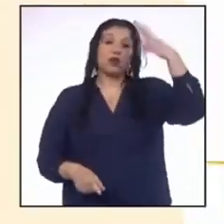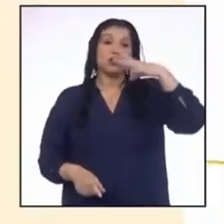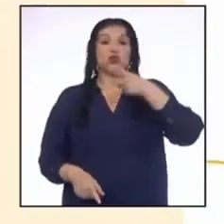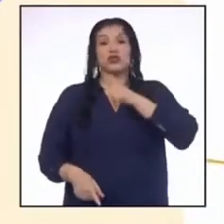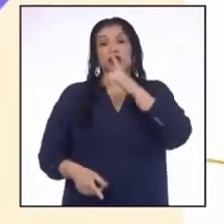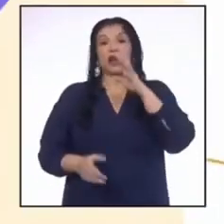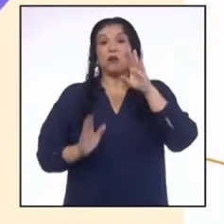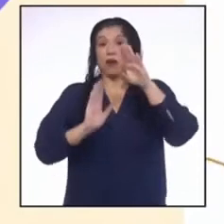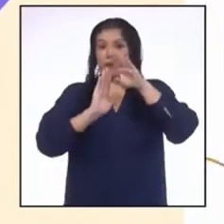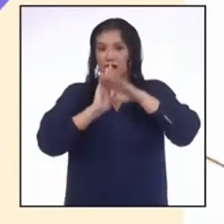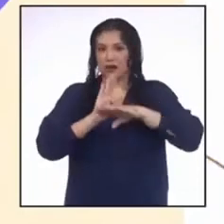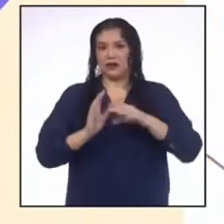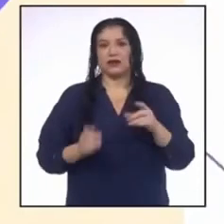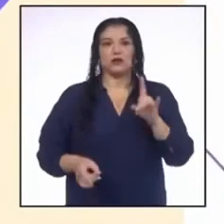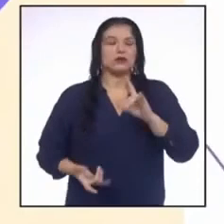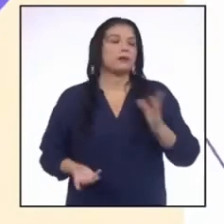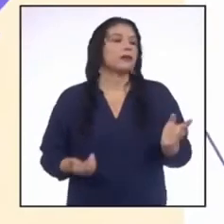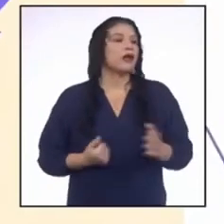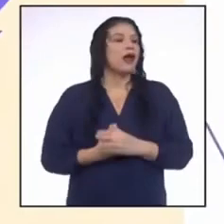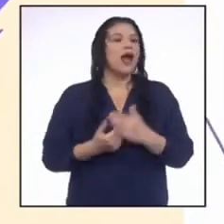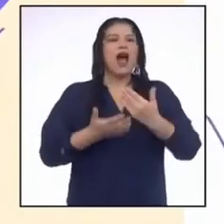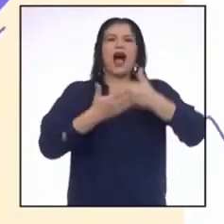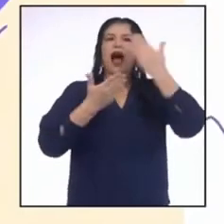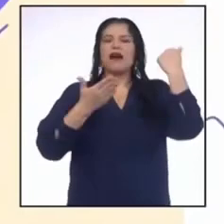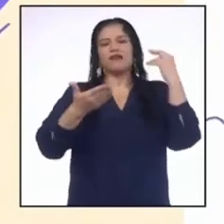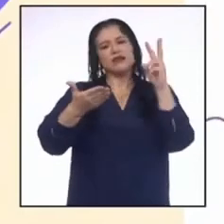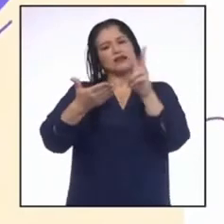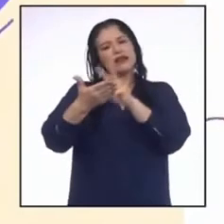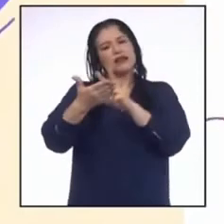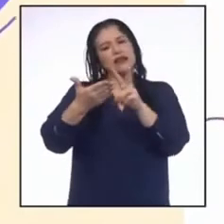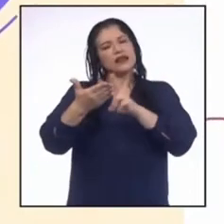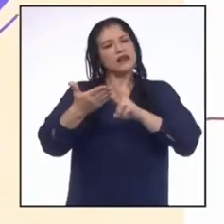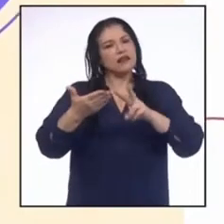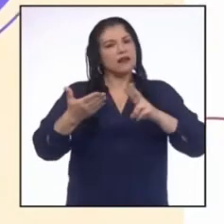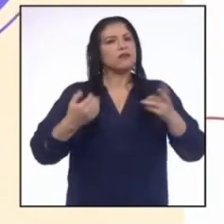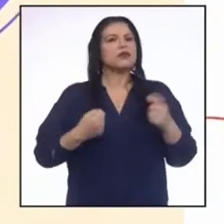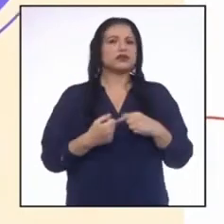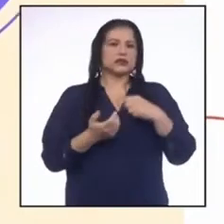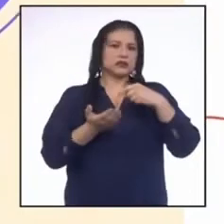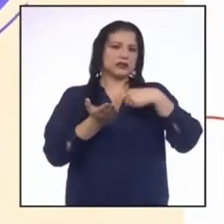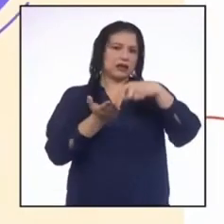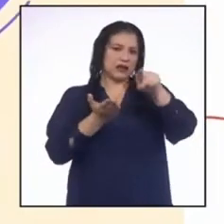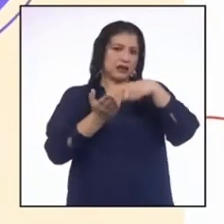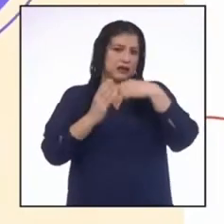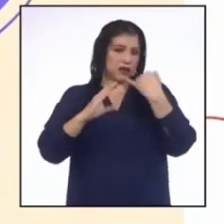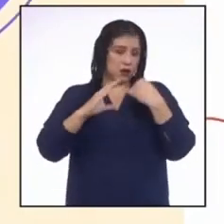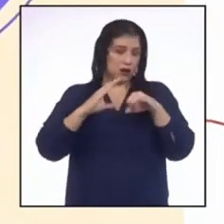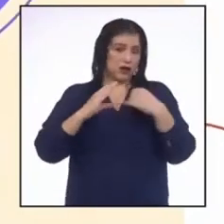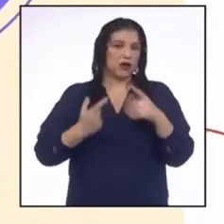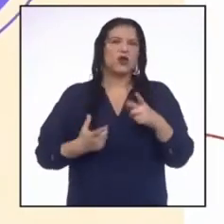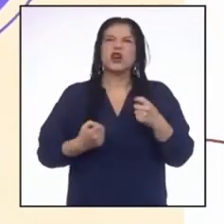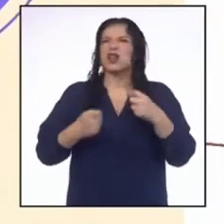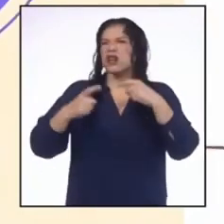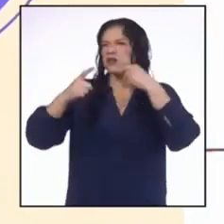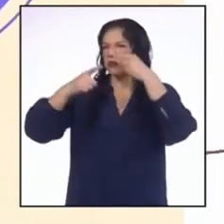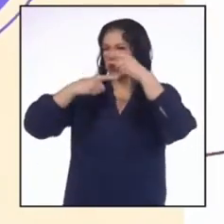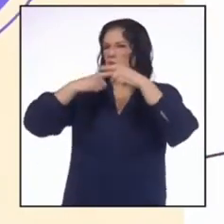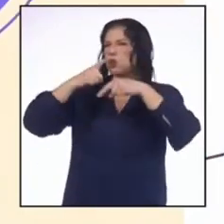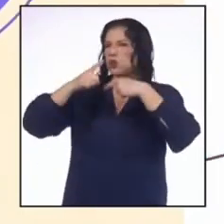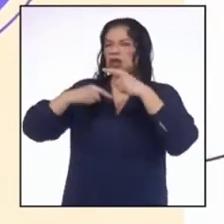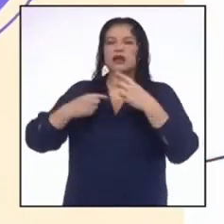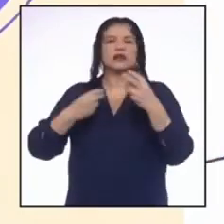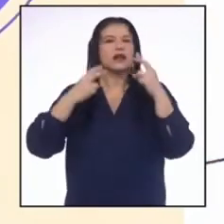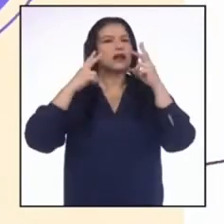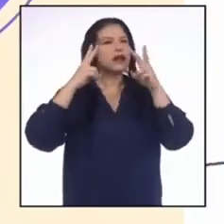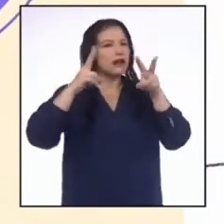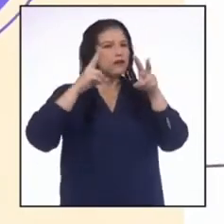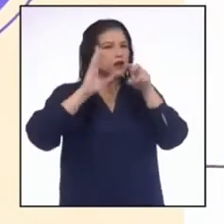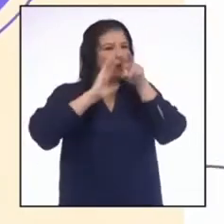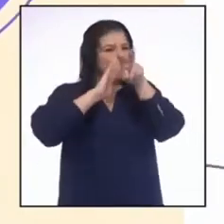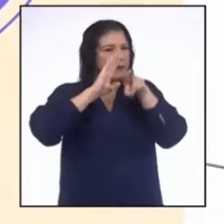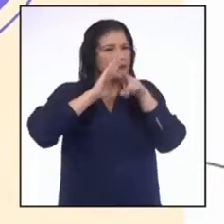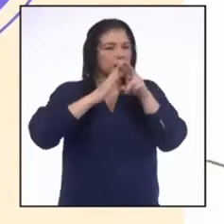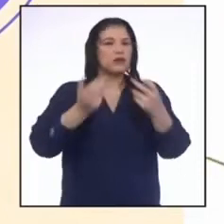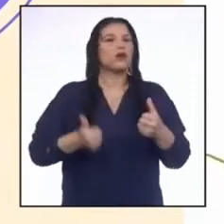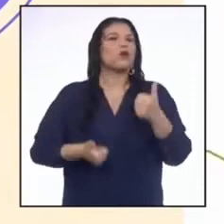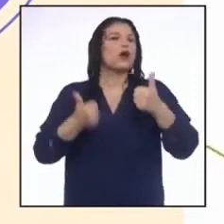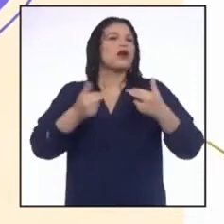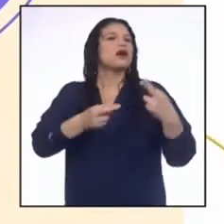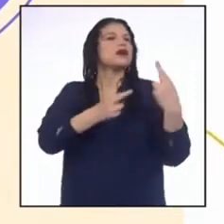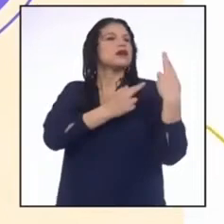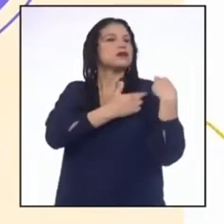Bueno, antes de que leyéramos el correo de Guillermo, yo quería contarte, Estef, que hace poco vi un documental sobre nuestra